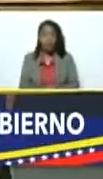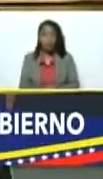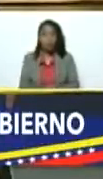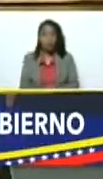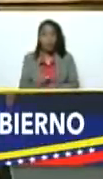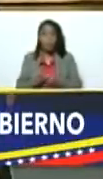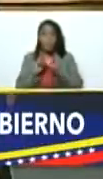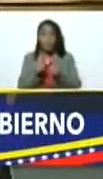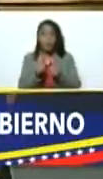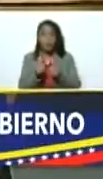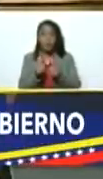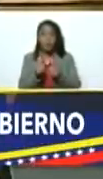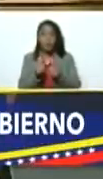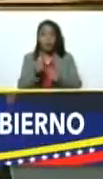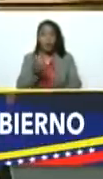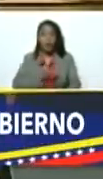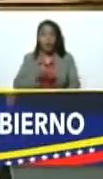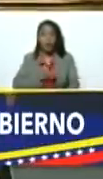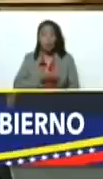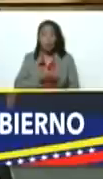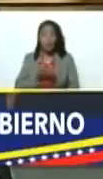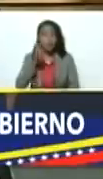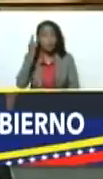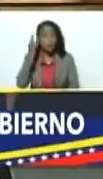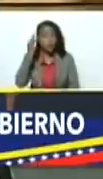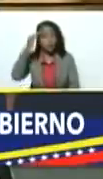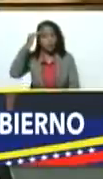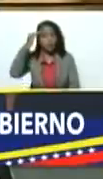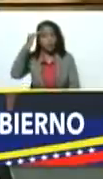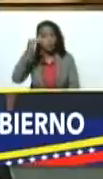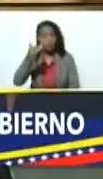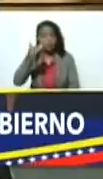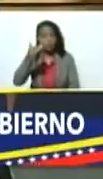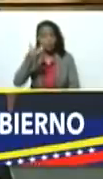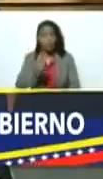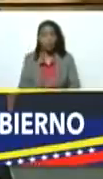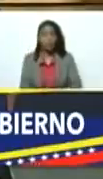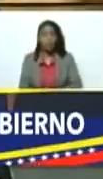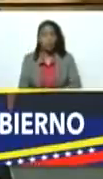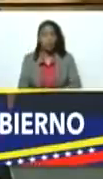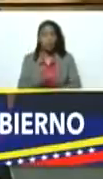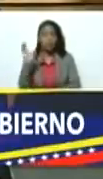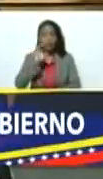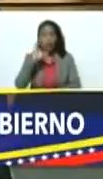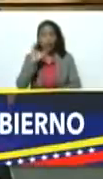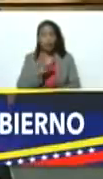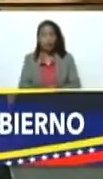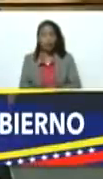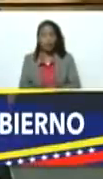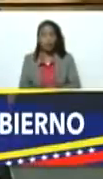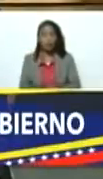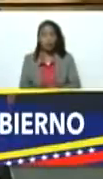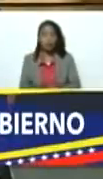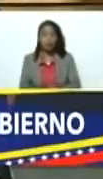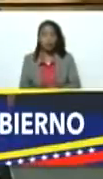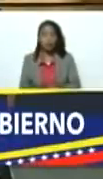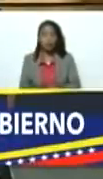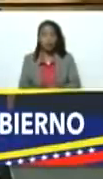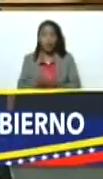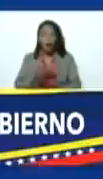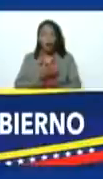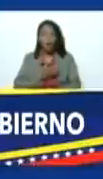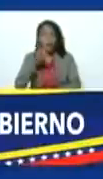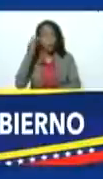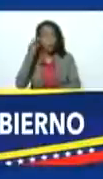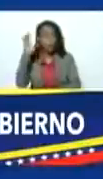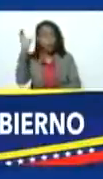empezar por la alcaldesa Carmen Teresa Meléndez Rivas, alcaldesa de la capital